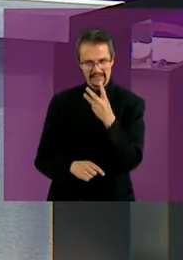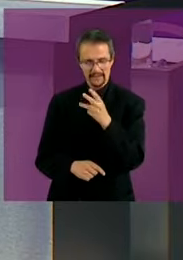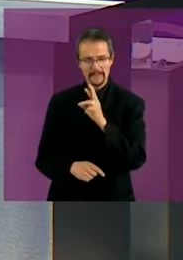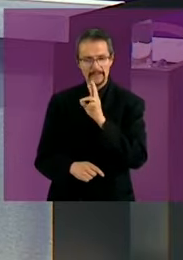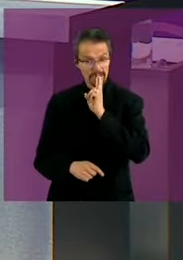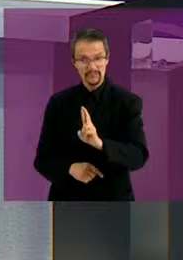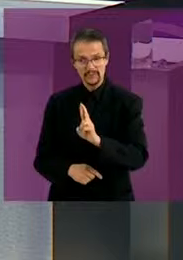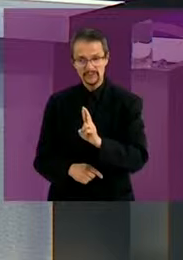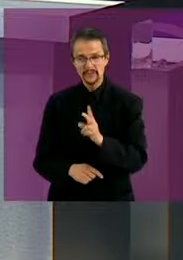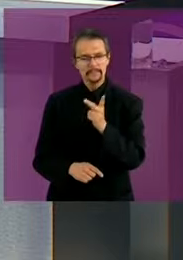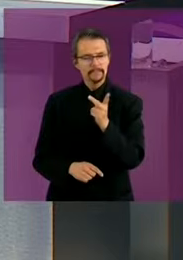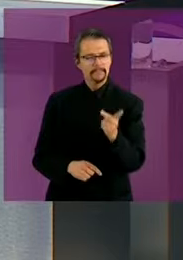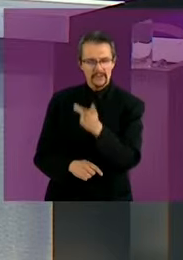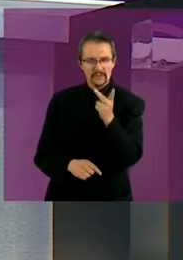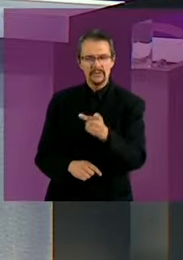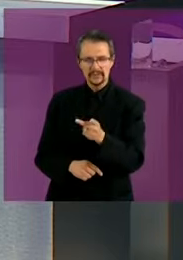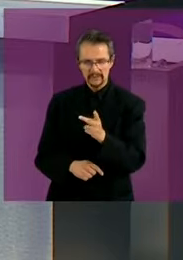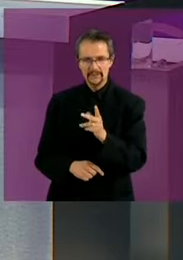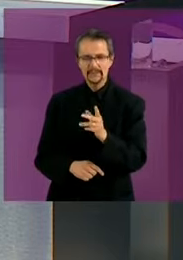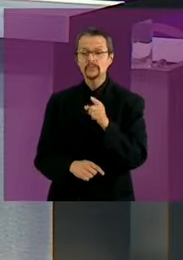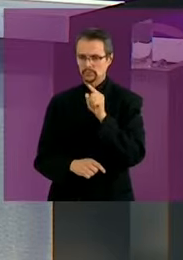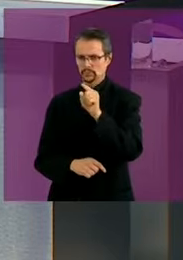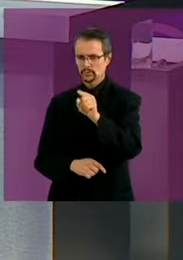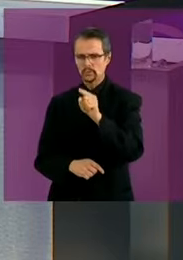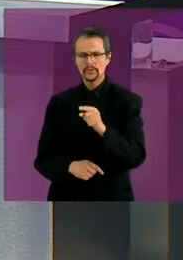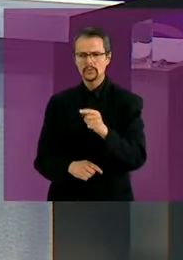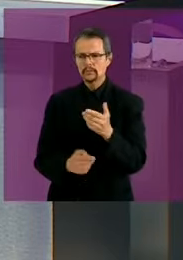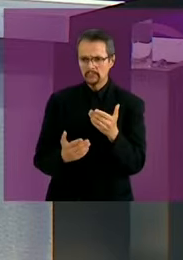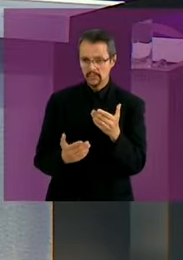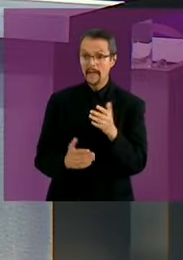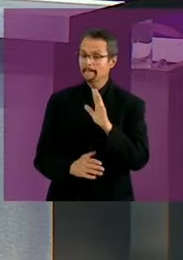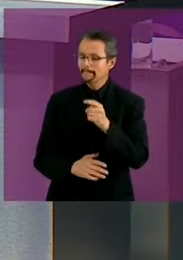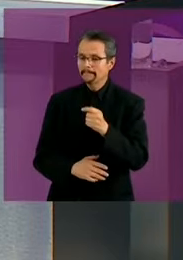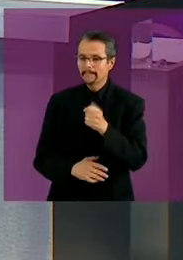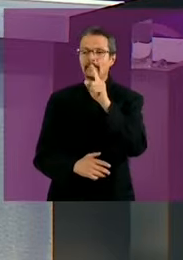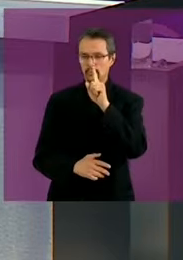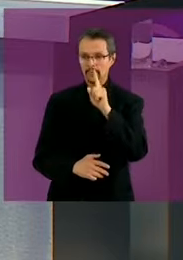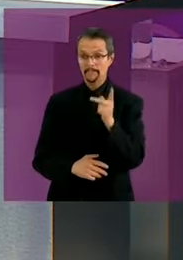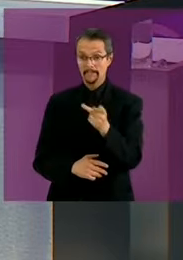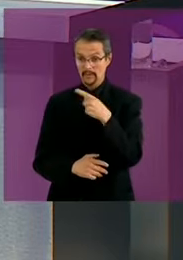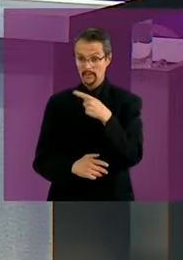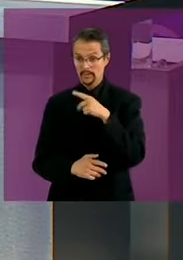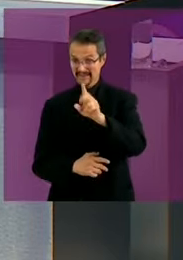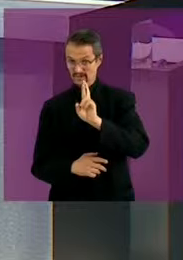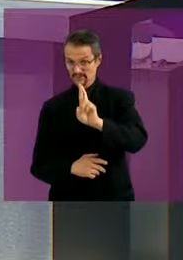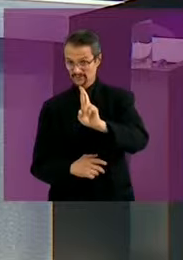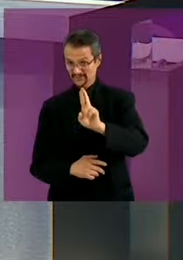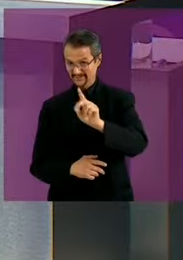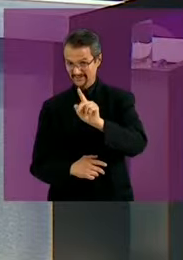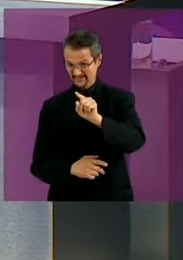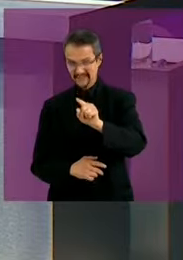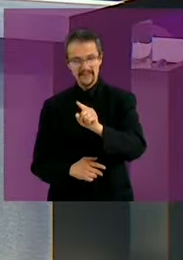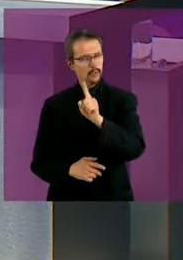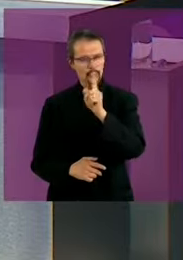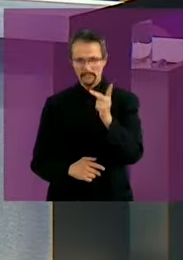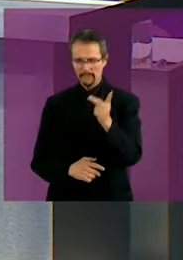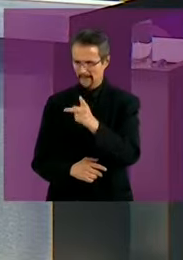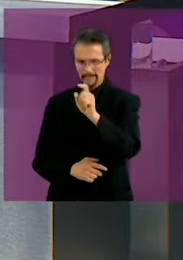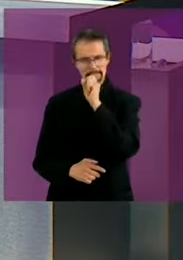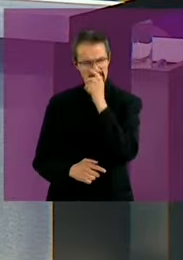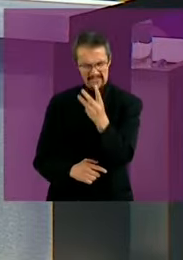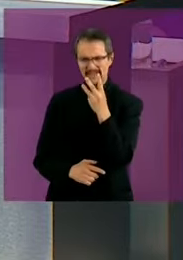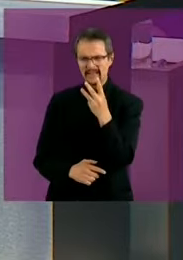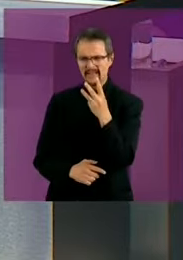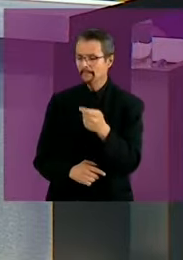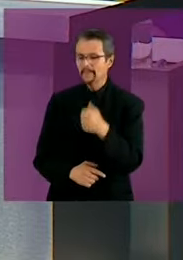sustantivas va dirigida en mi primera pregunta a Xochitl Galvez? Será la misma para todos pero empiezo con la candidata